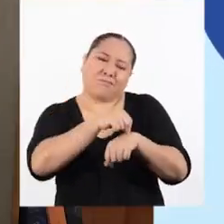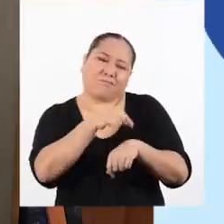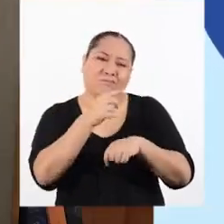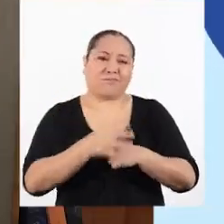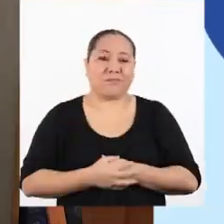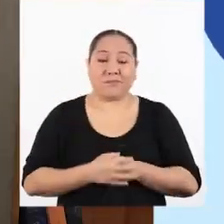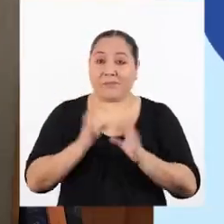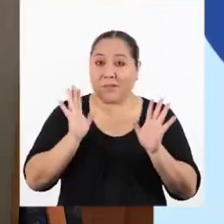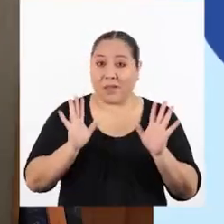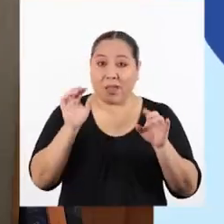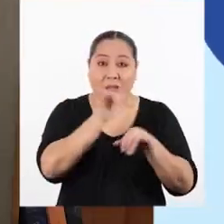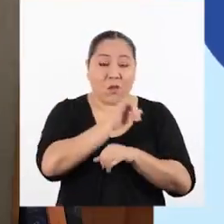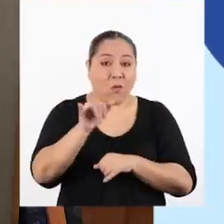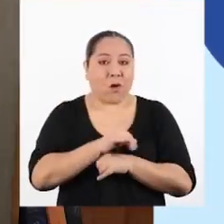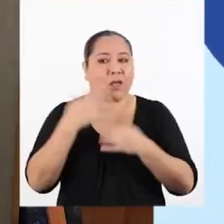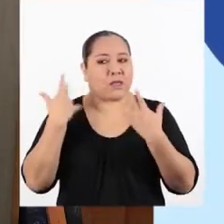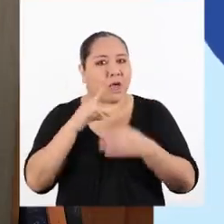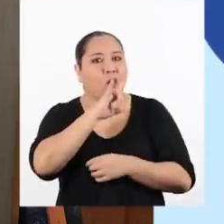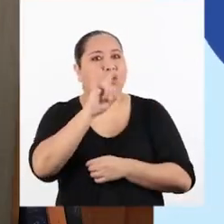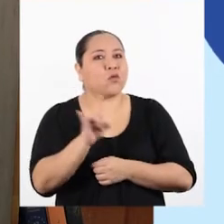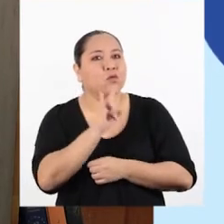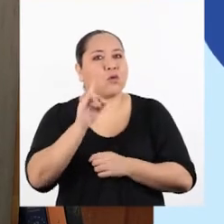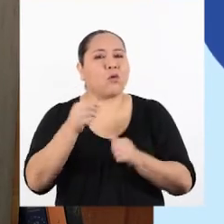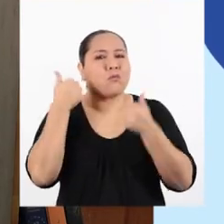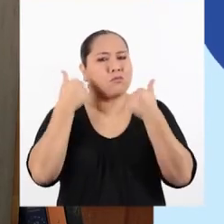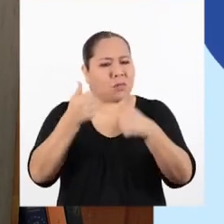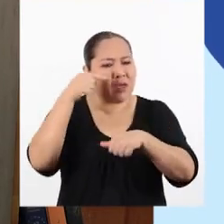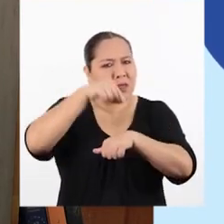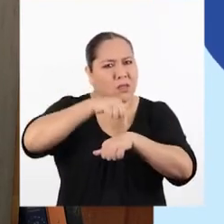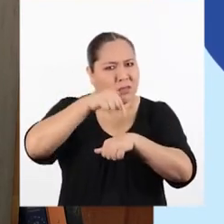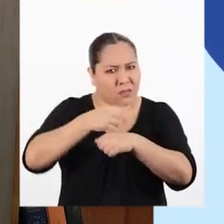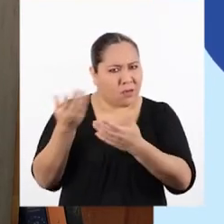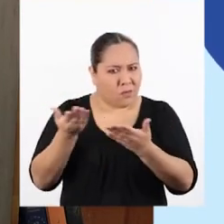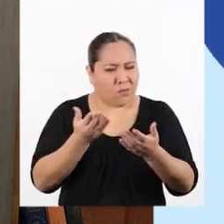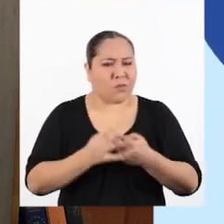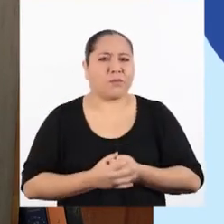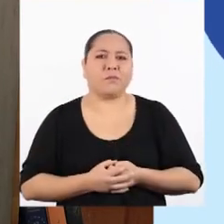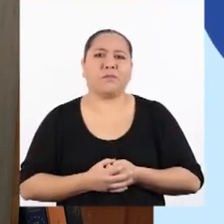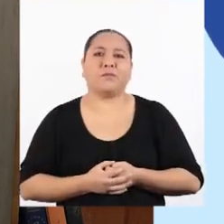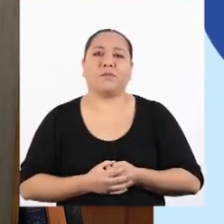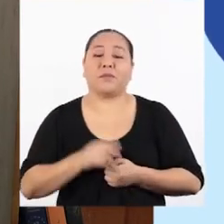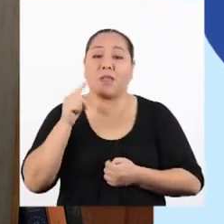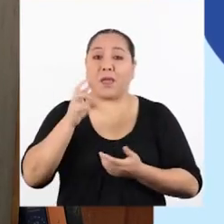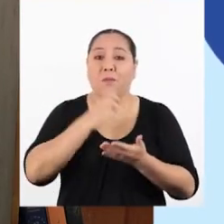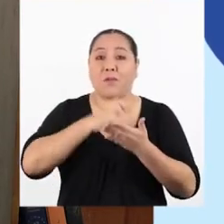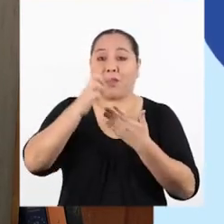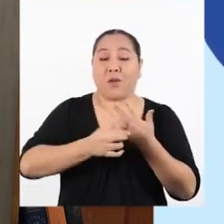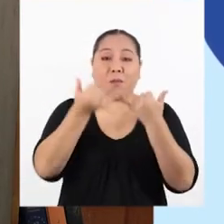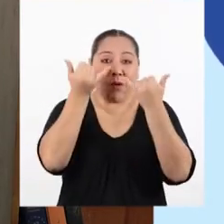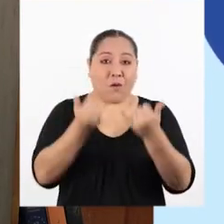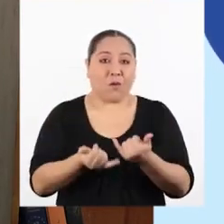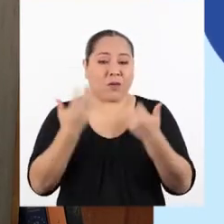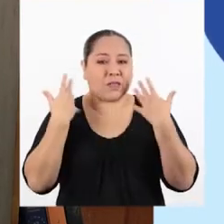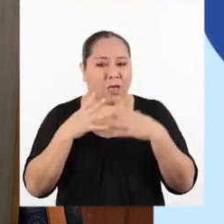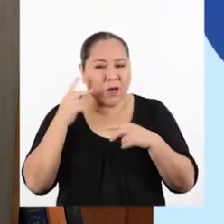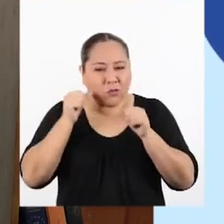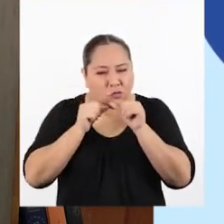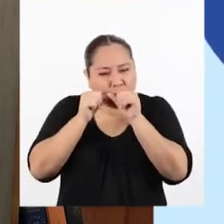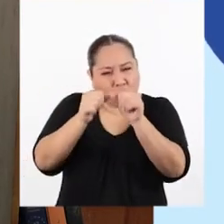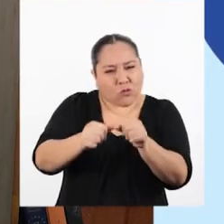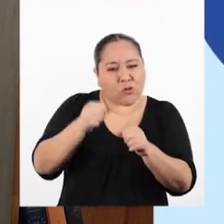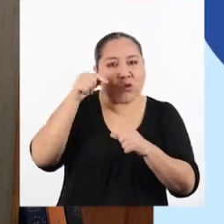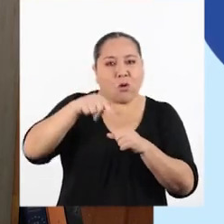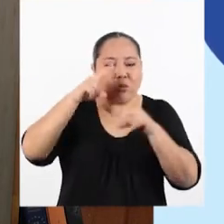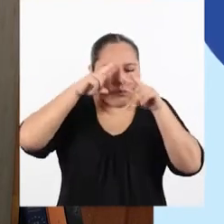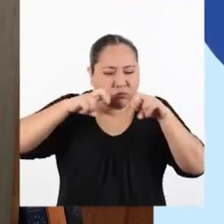Pero igual hemos usado bien el tiempo que teníamos. En el programa de hoy hemos continuado